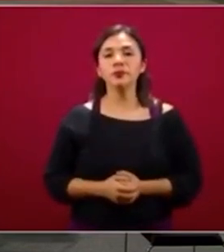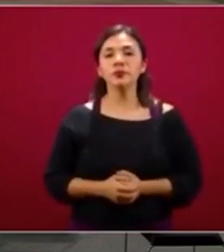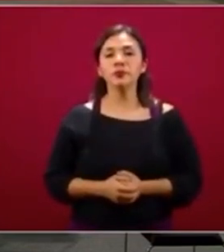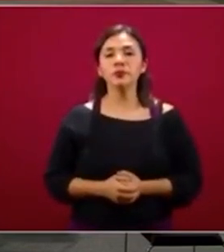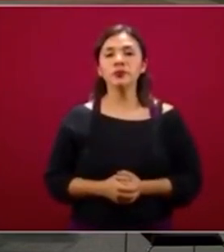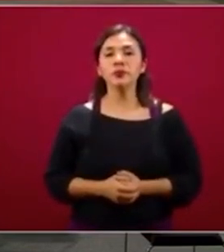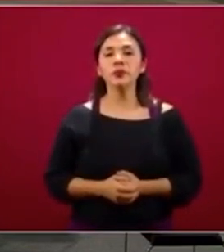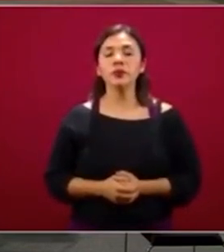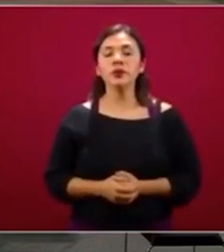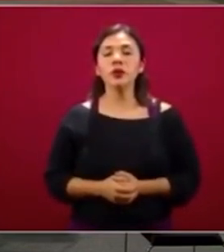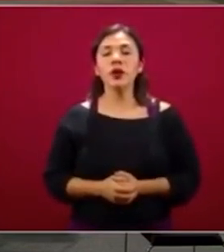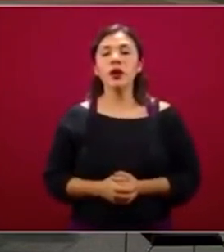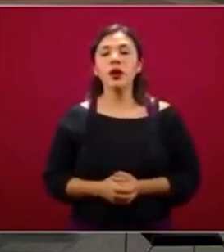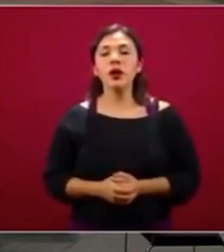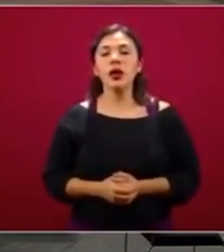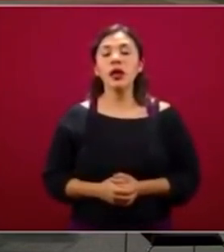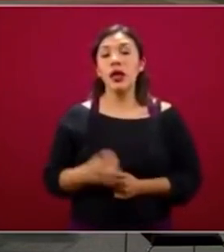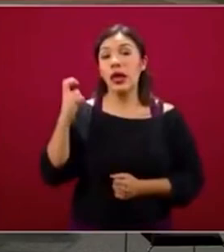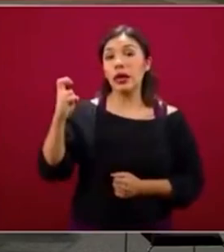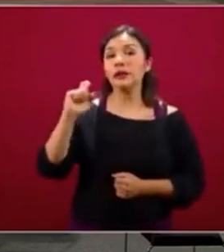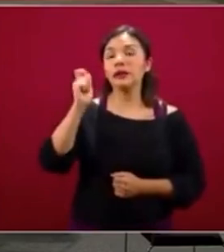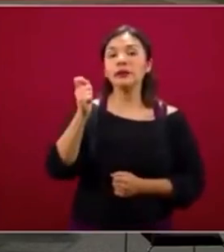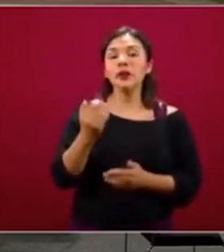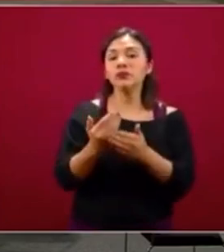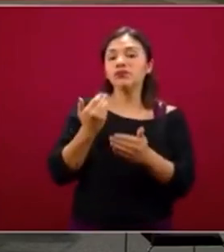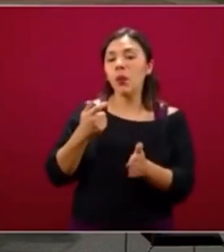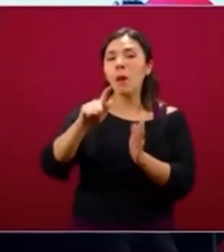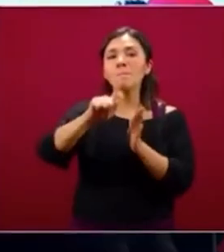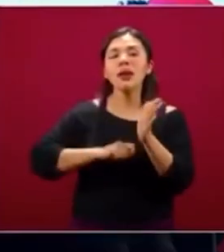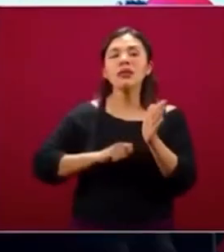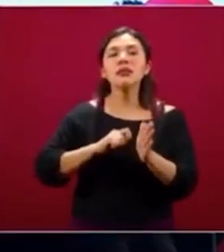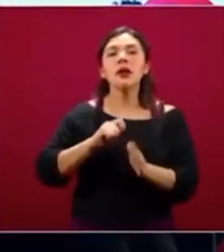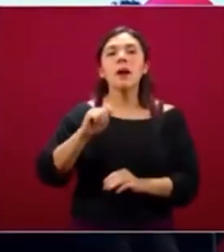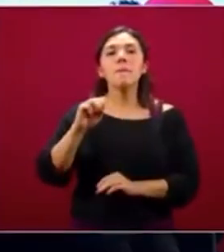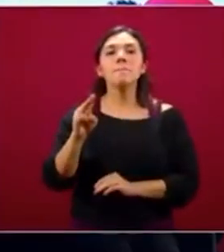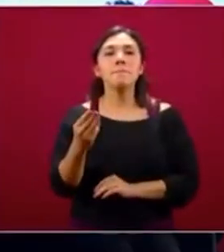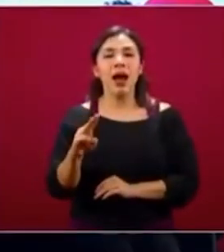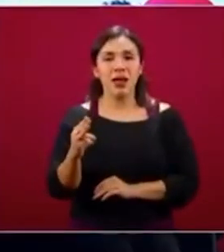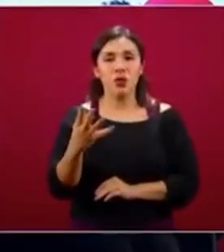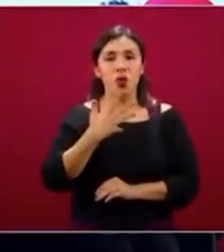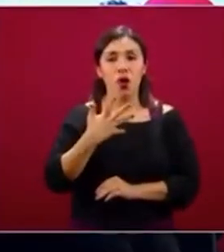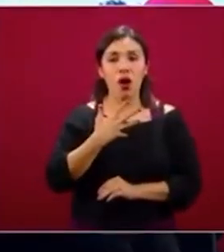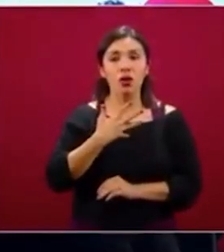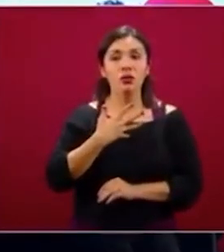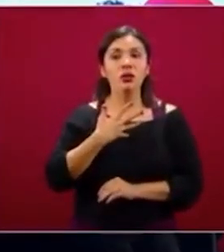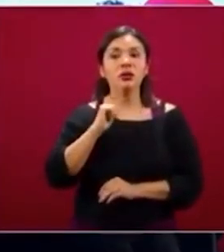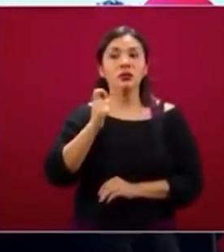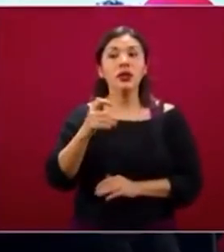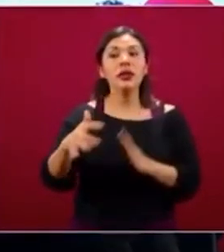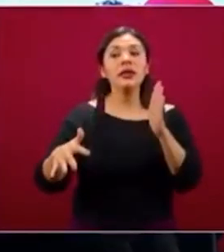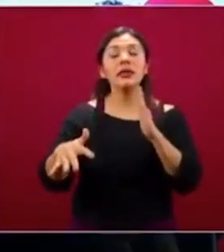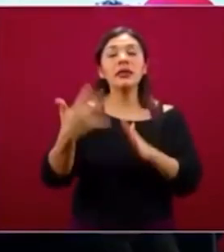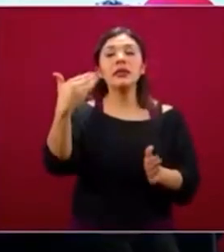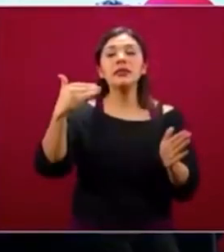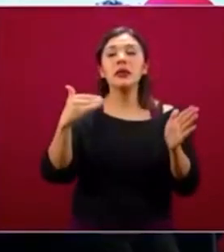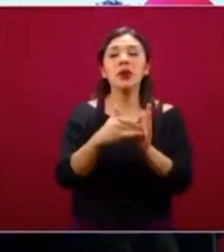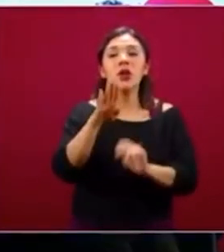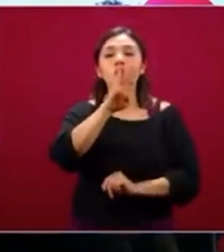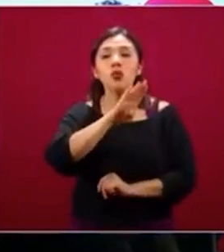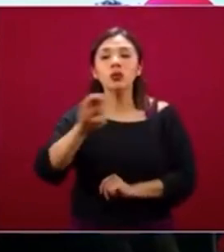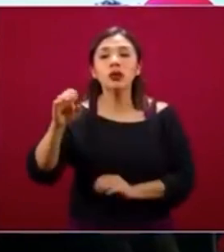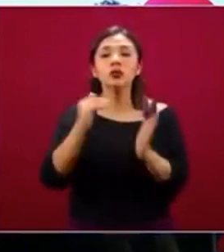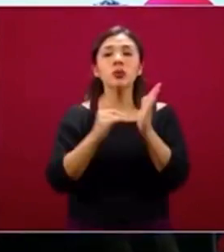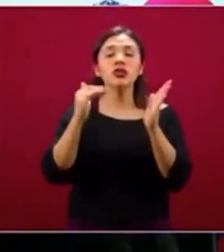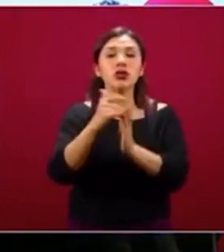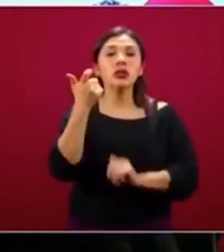mayo, cerramos con 29 mil 800 créditos, una dispersión total en el mes de 15 mil 900